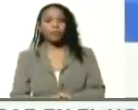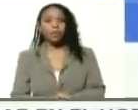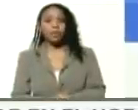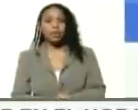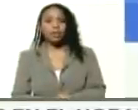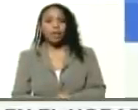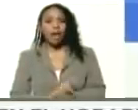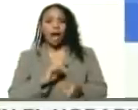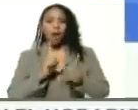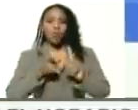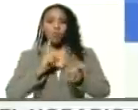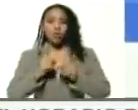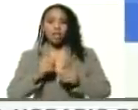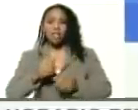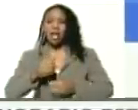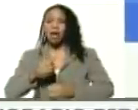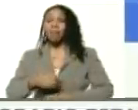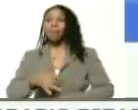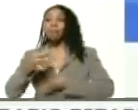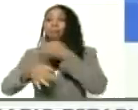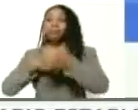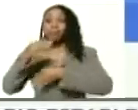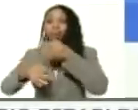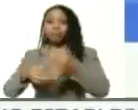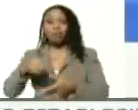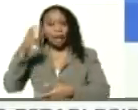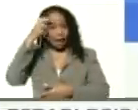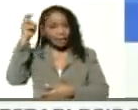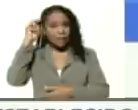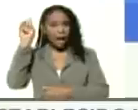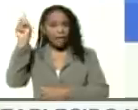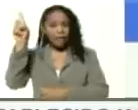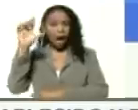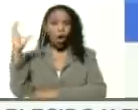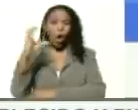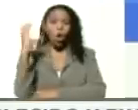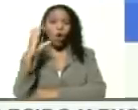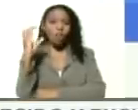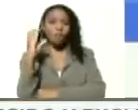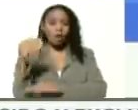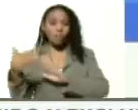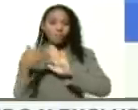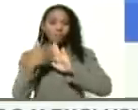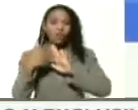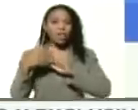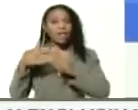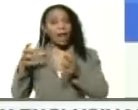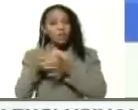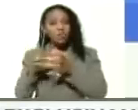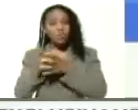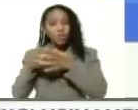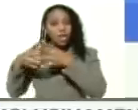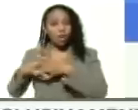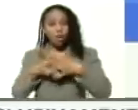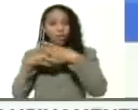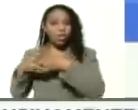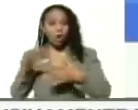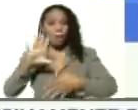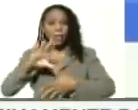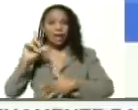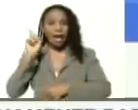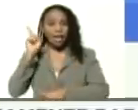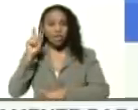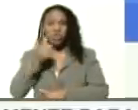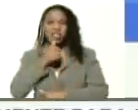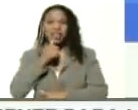insolentes declaraciones de la Cancillería de Colombia y del Comando Sur de los Estados Unidos de América, quienes,